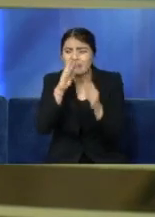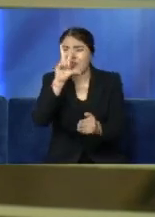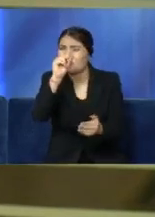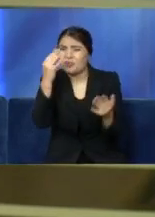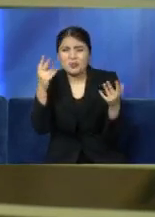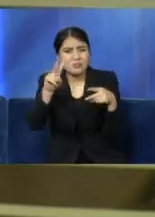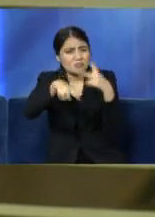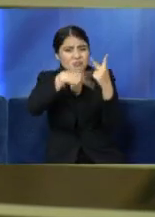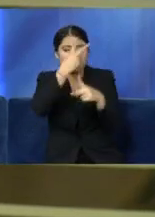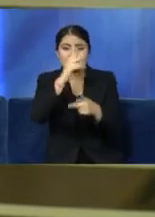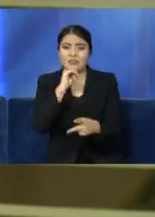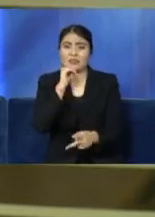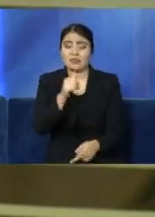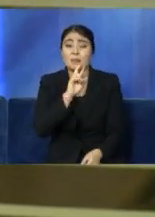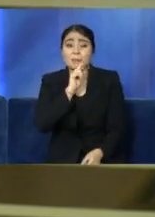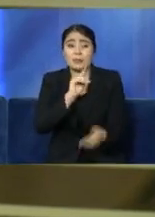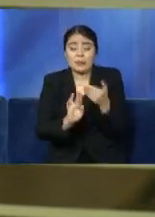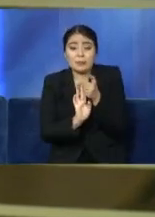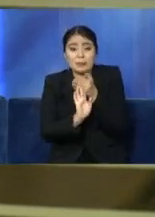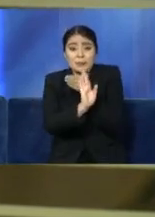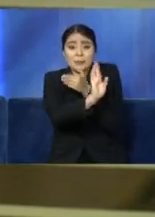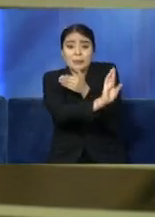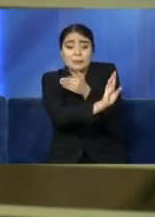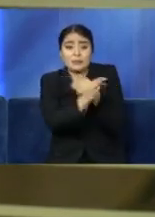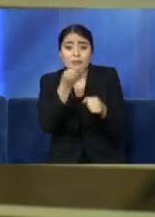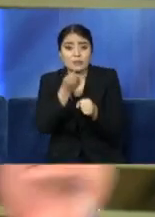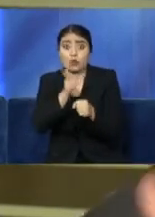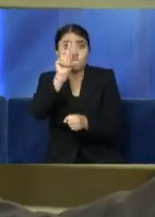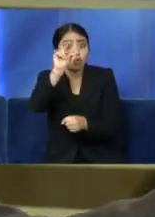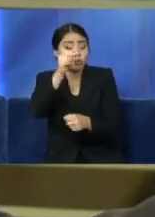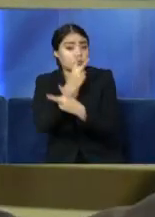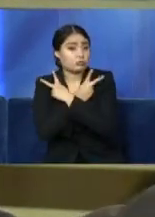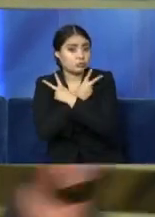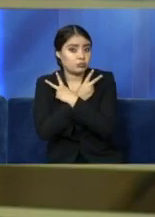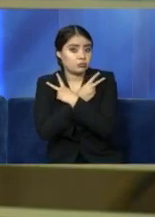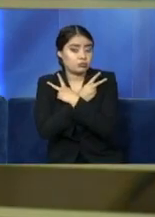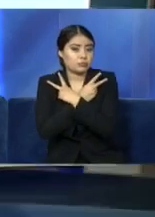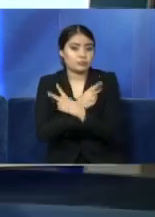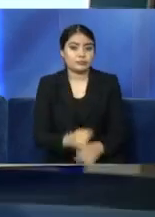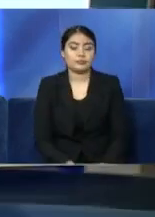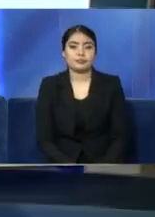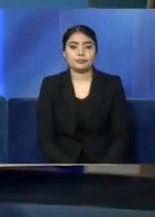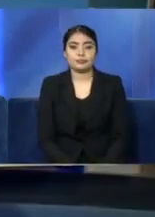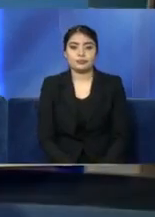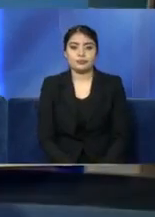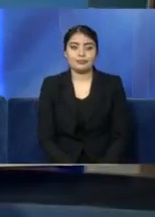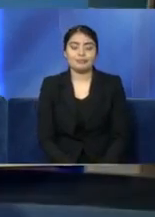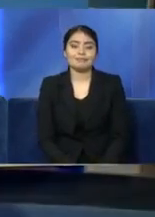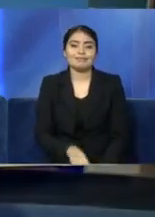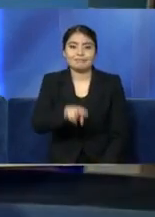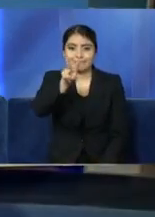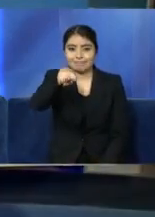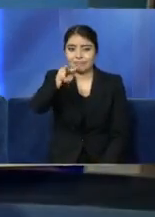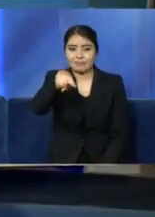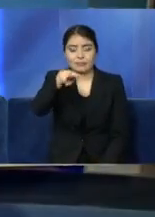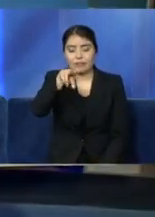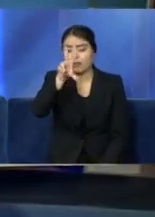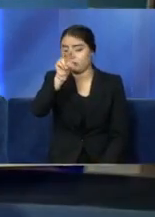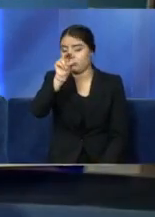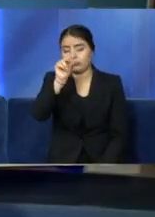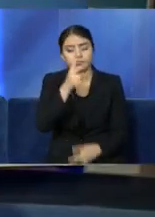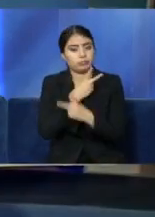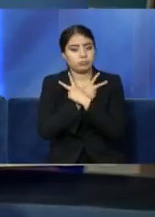Es mejor prevenir en este momento porque no son vacaciones. José Antonio. No, efectivamente, no son vacaciones.